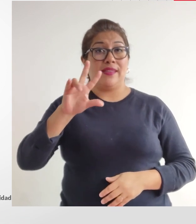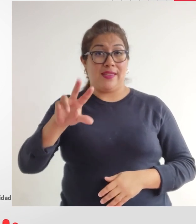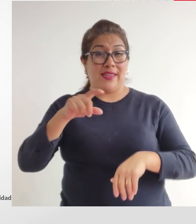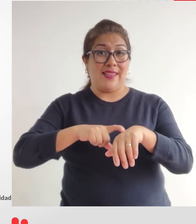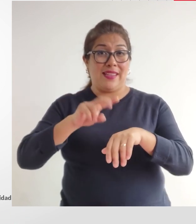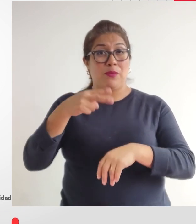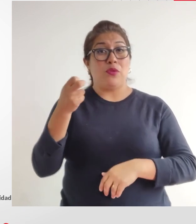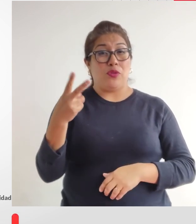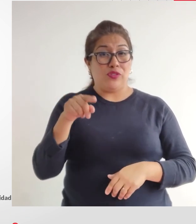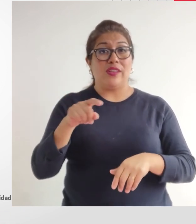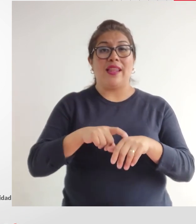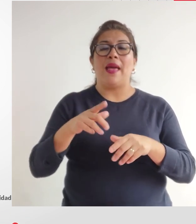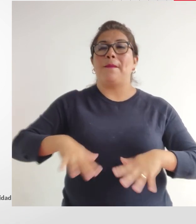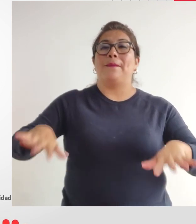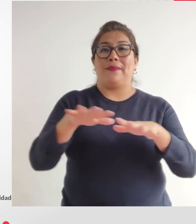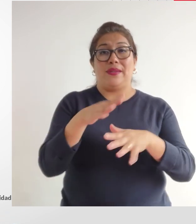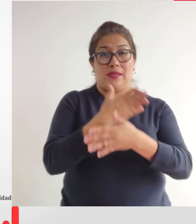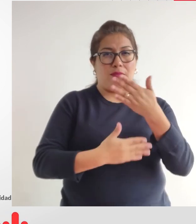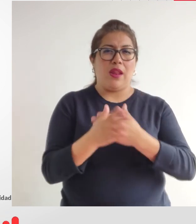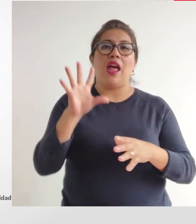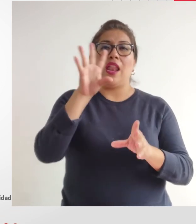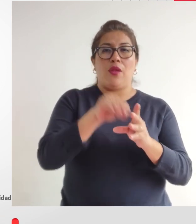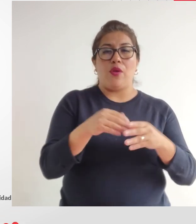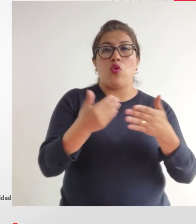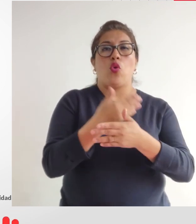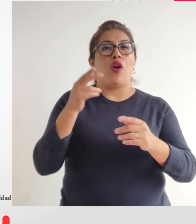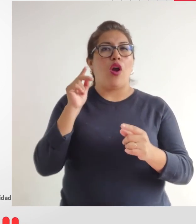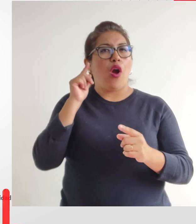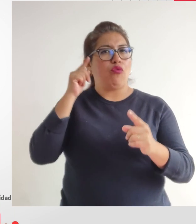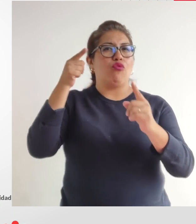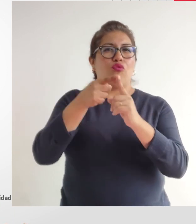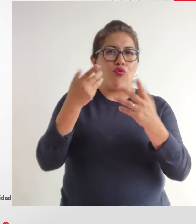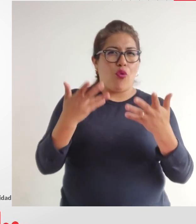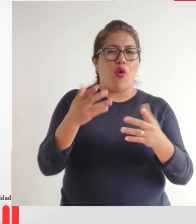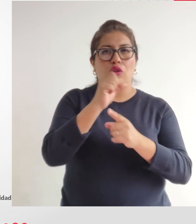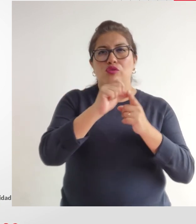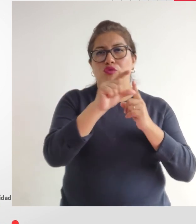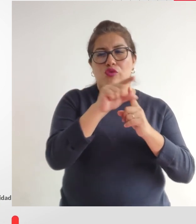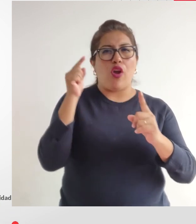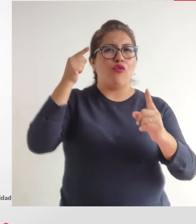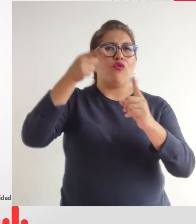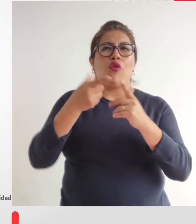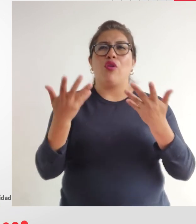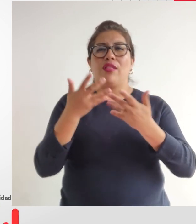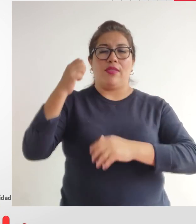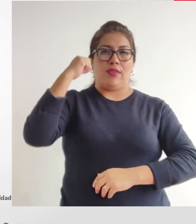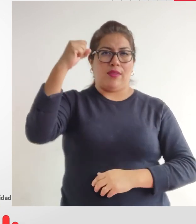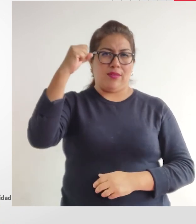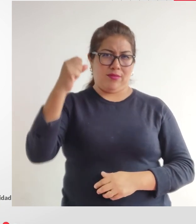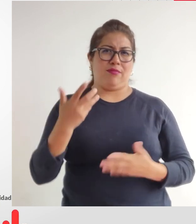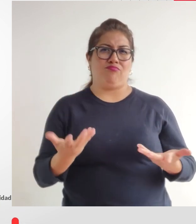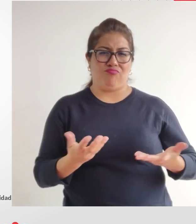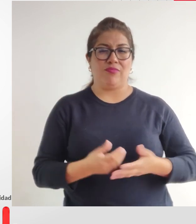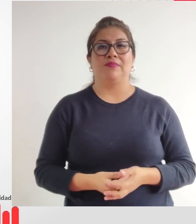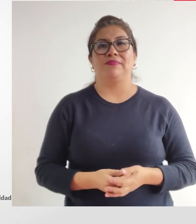Ley General de la Persona con Discapacidad, que incorpora un nuevo enfoque, un enfoque social, un enfoque de derechos,